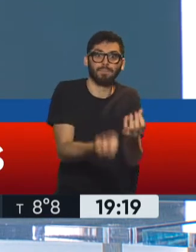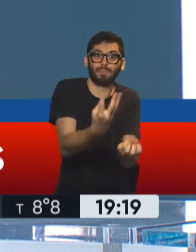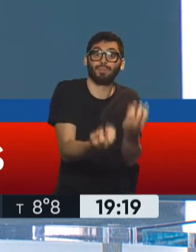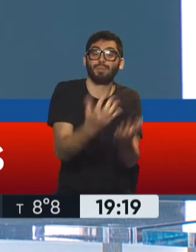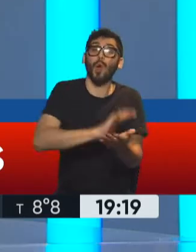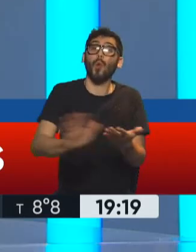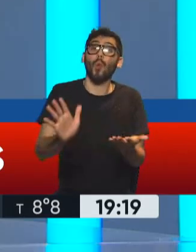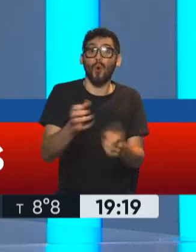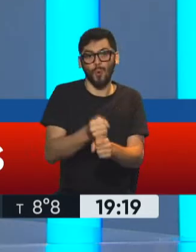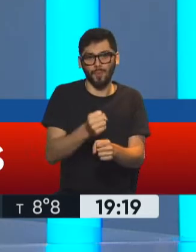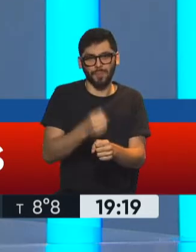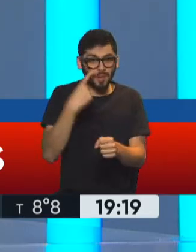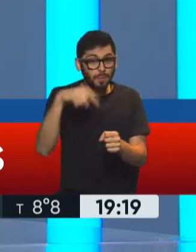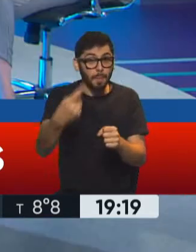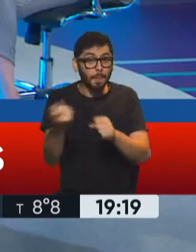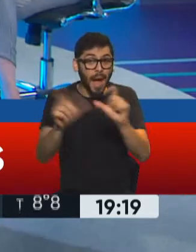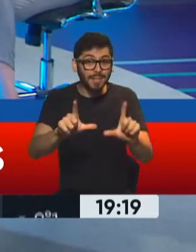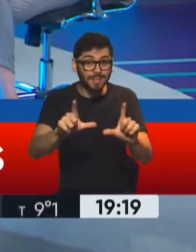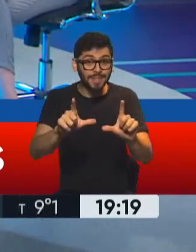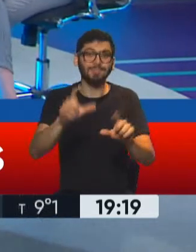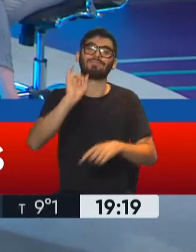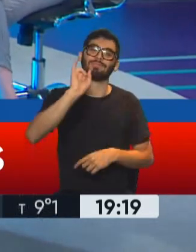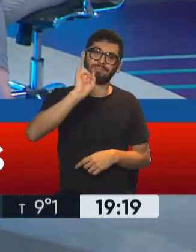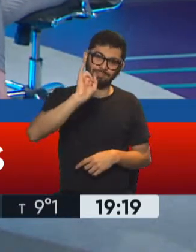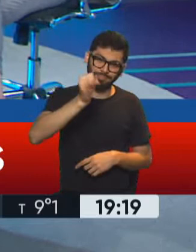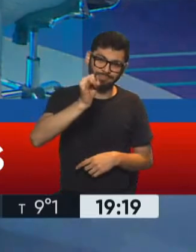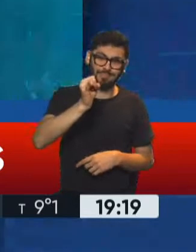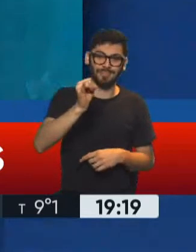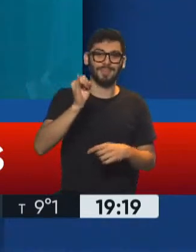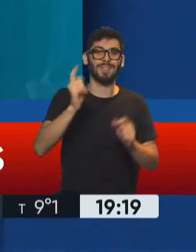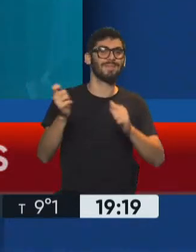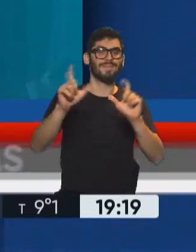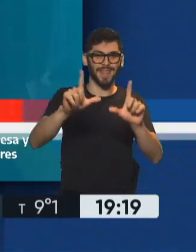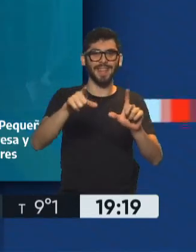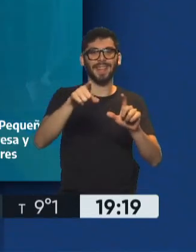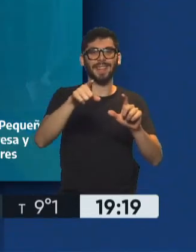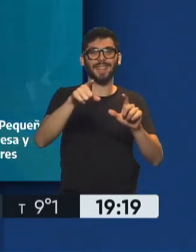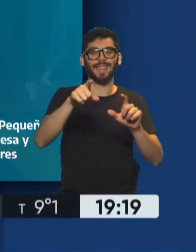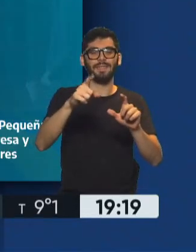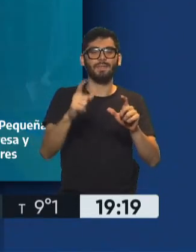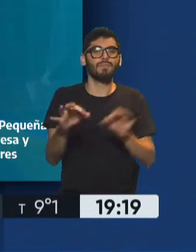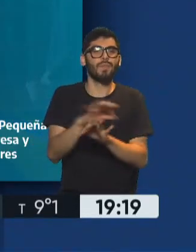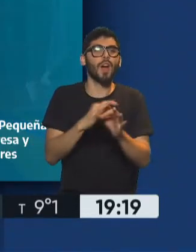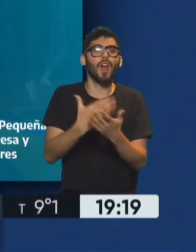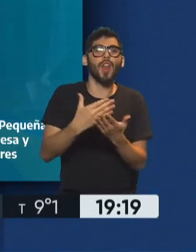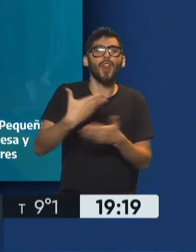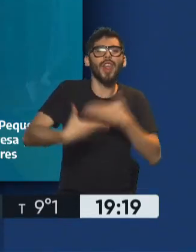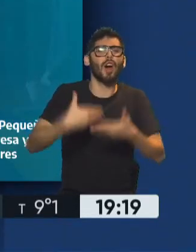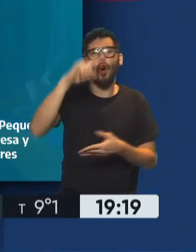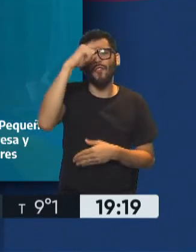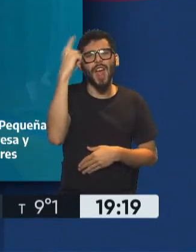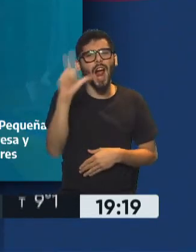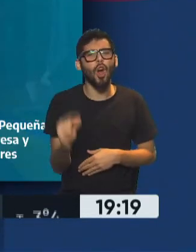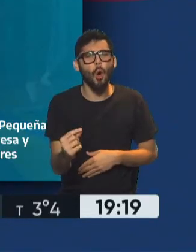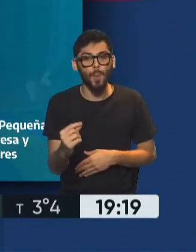país. Claro que sí. Y seguimos repasando. Seguimos repasando. En Máfil Minas, ¿cómo es esta línea de desarrollo federal? Complementamos